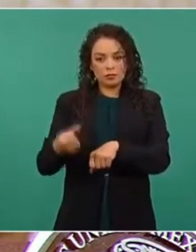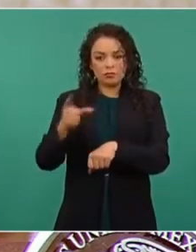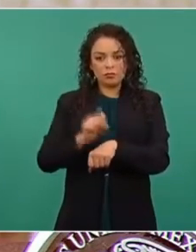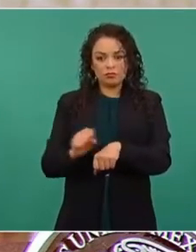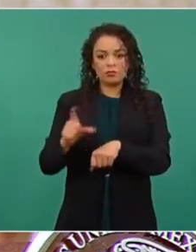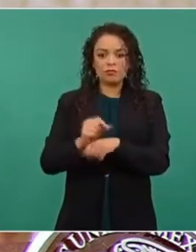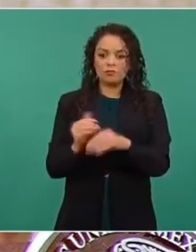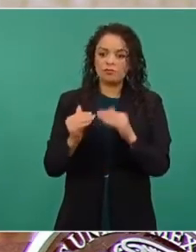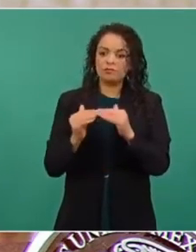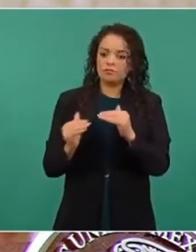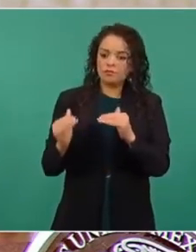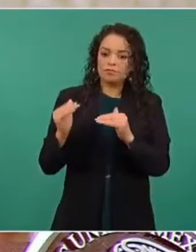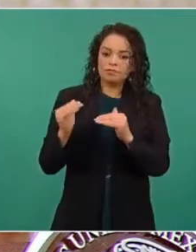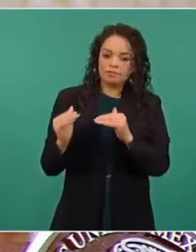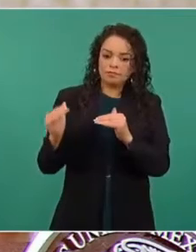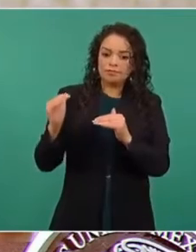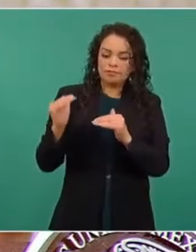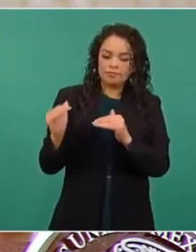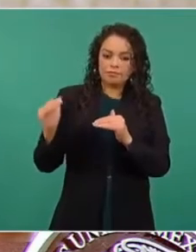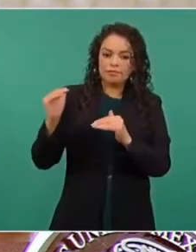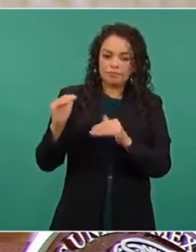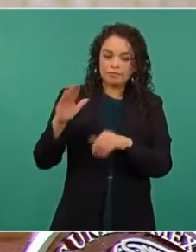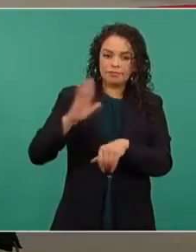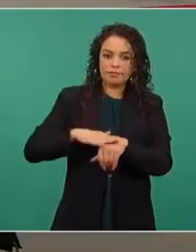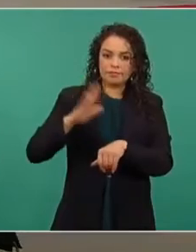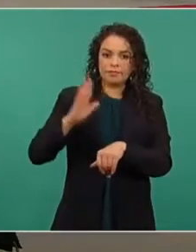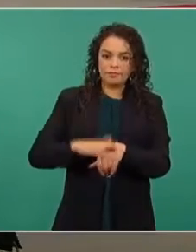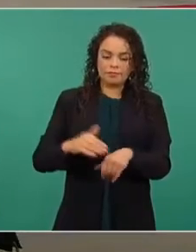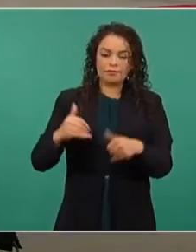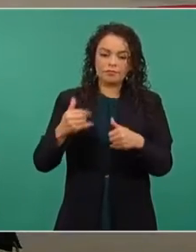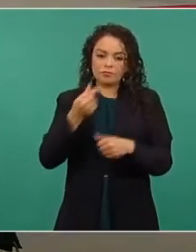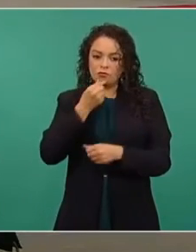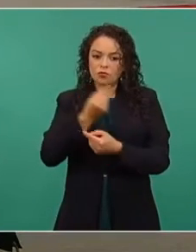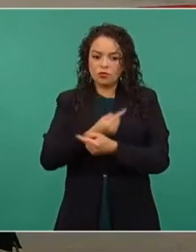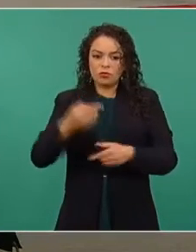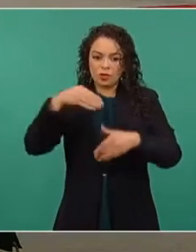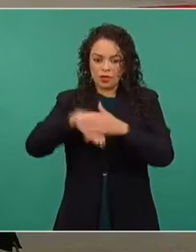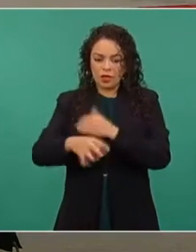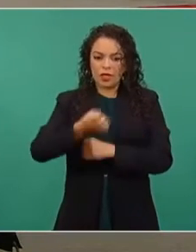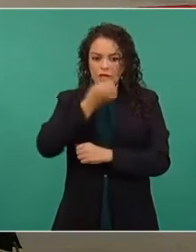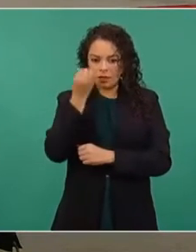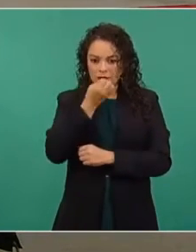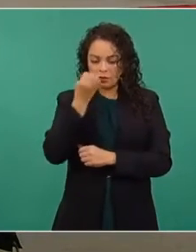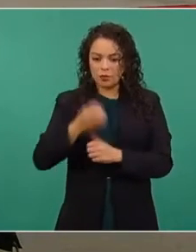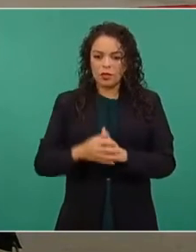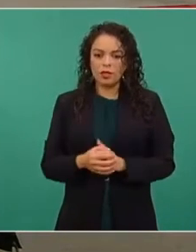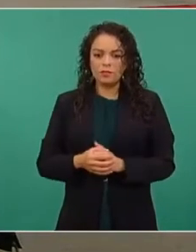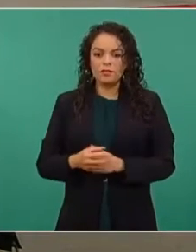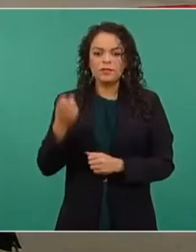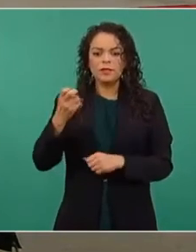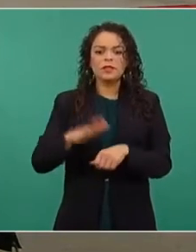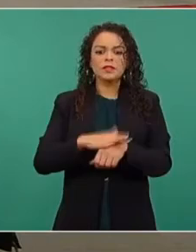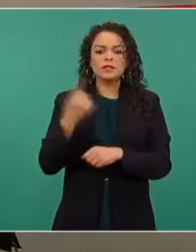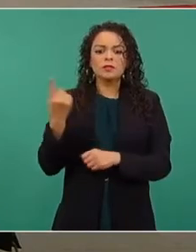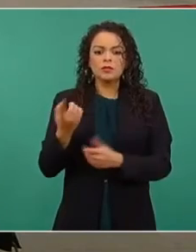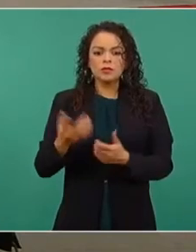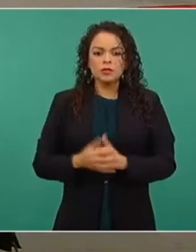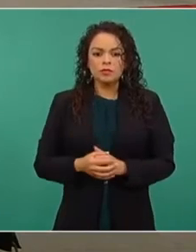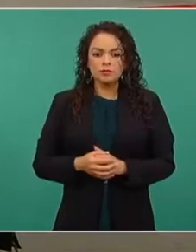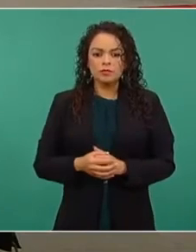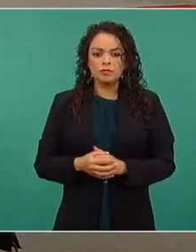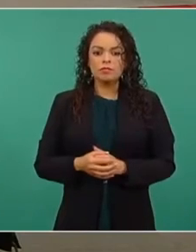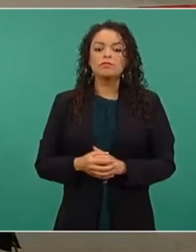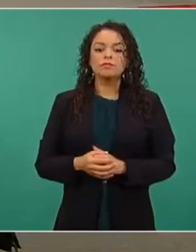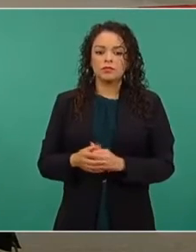que está un informe hay afortunadamente un aumento de participación. Y esto efectivamente es gracias a la participación de la